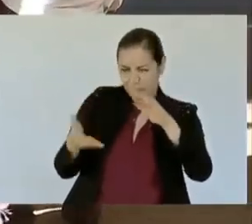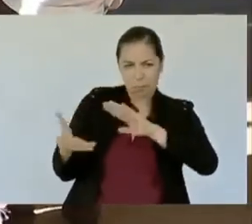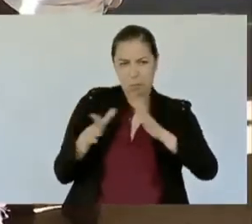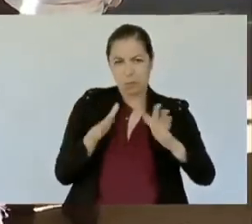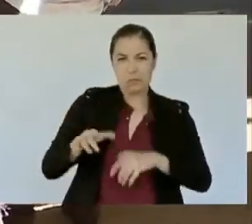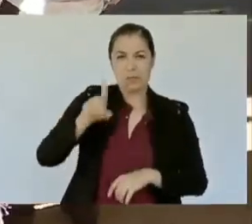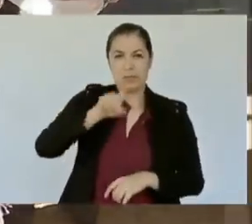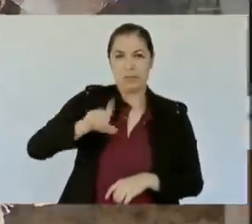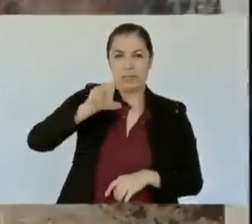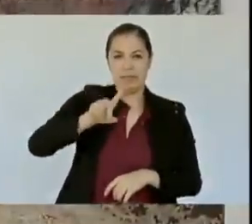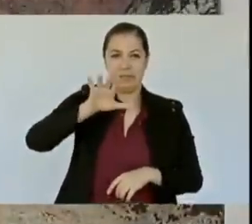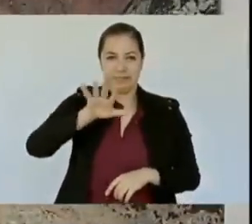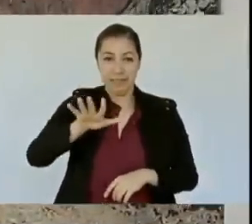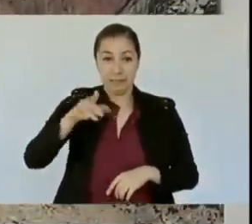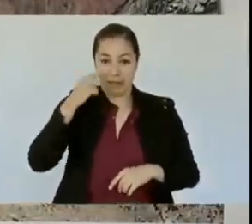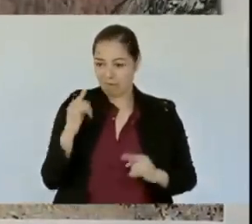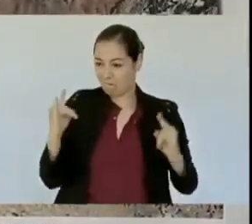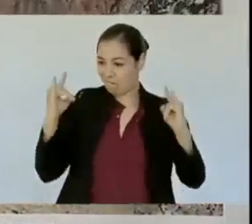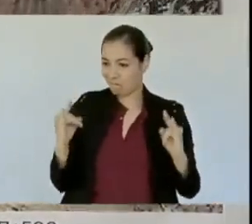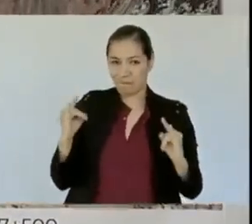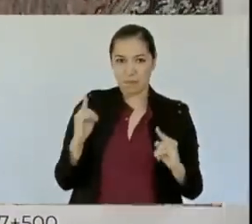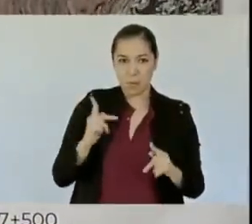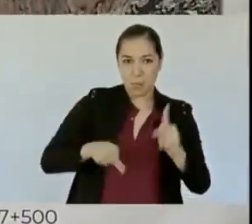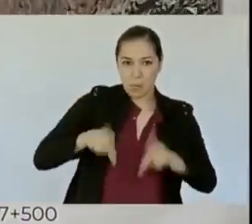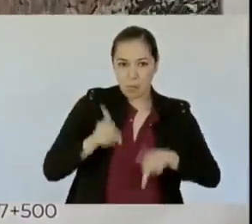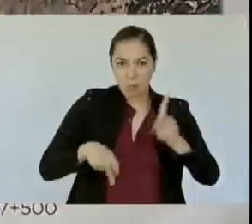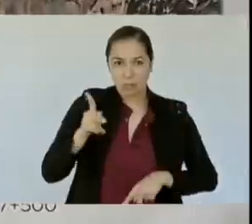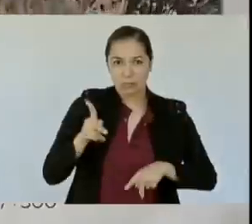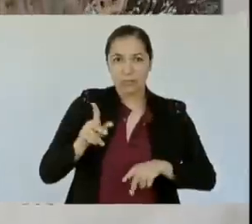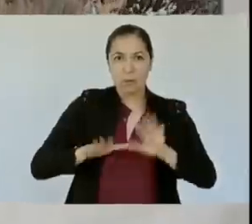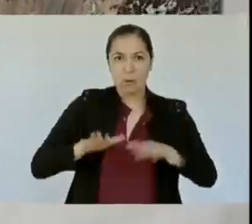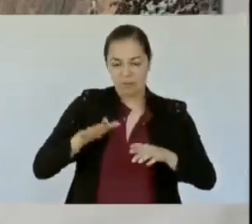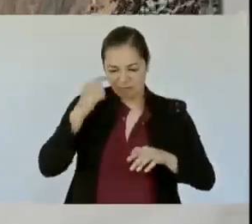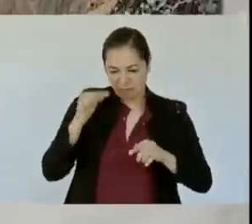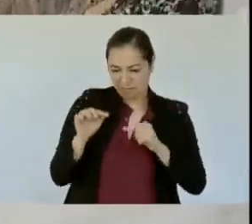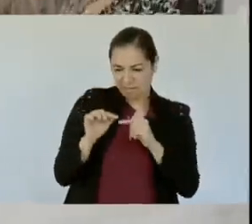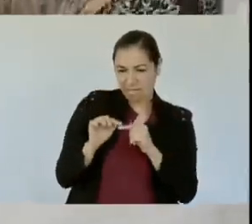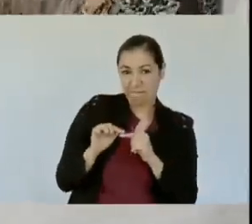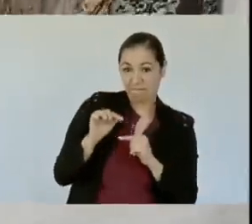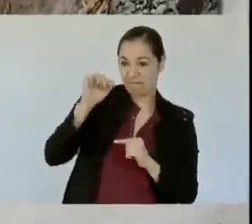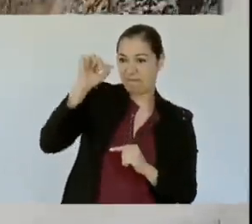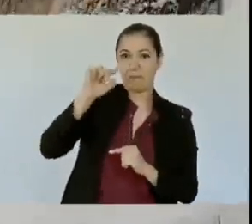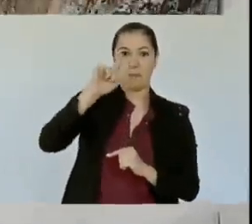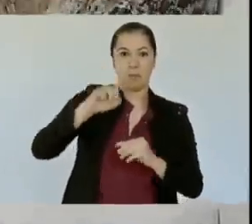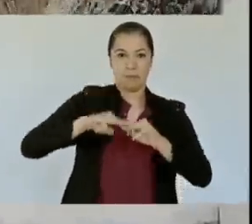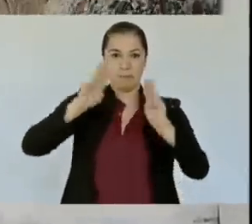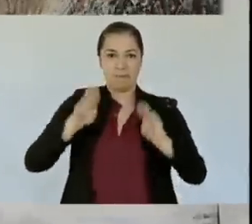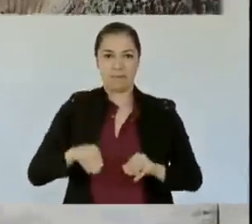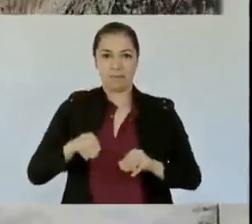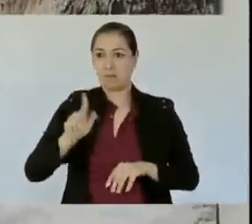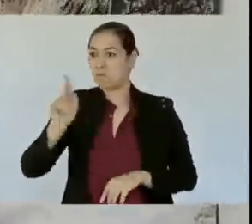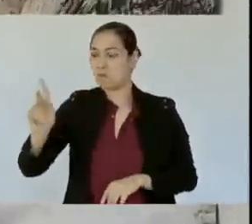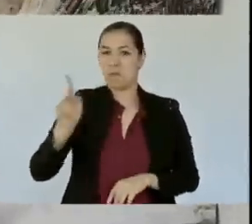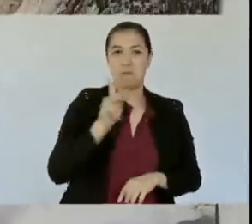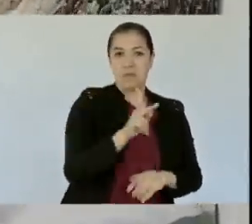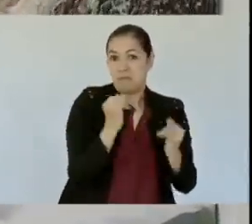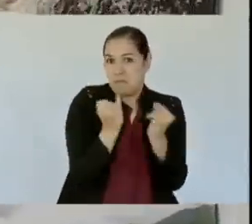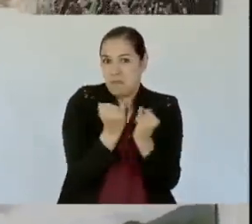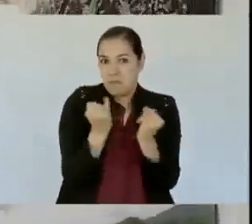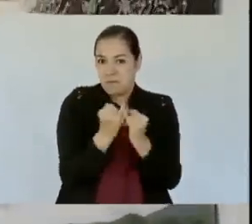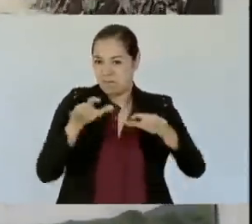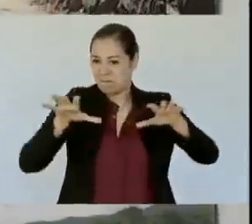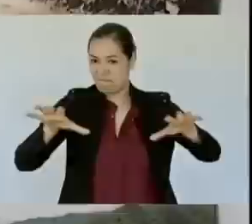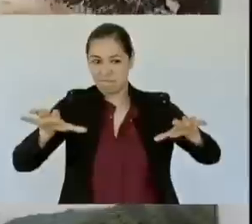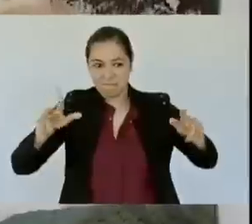campos de fútbol con un metro de altura. 135 campos de fútbol. O sea, es un